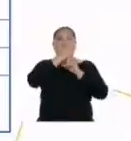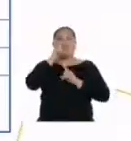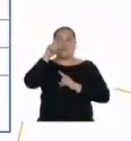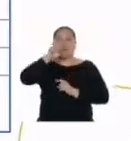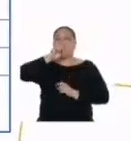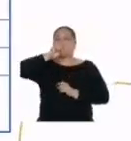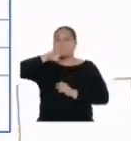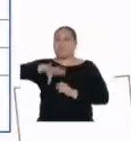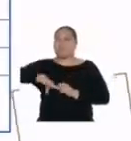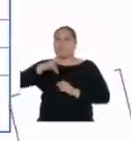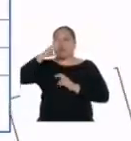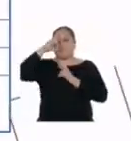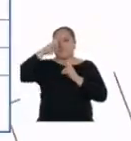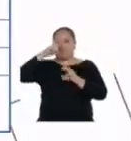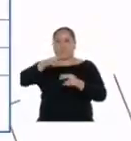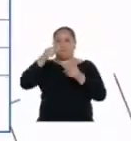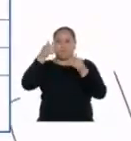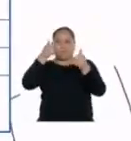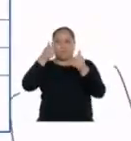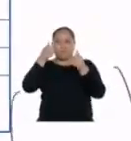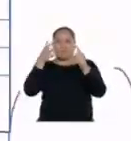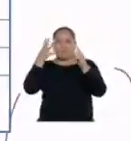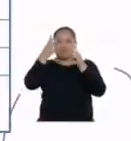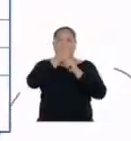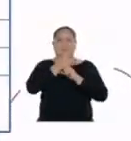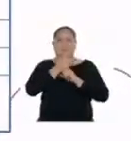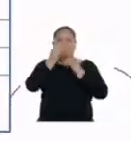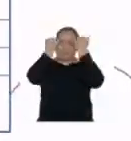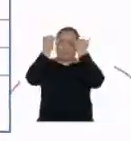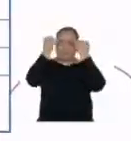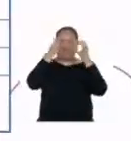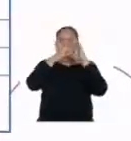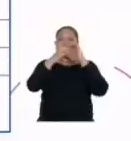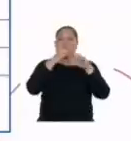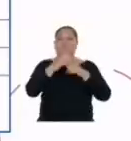mencionas, cumplir con nuestra intención comunicativa.